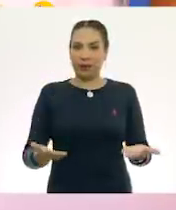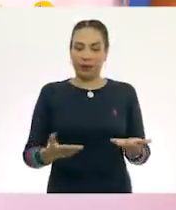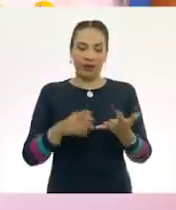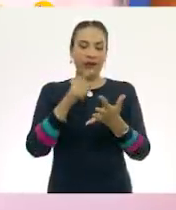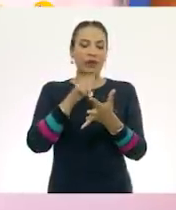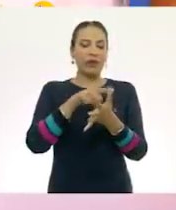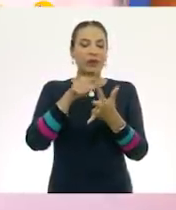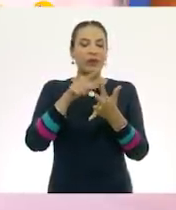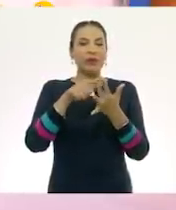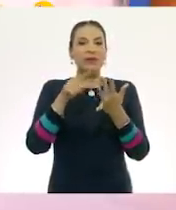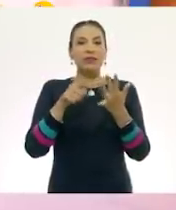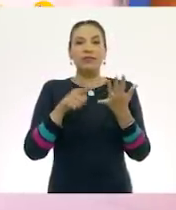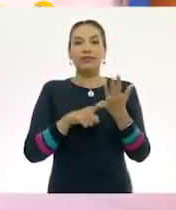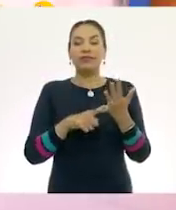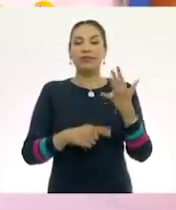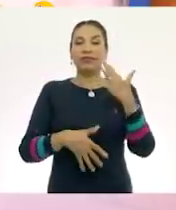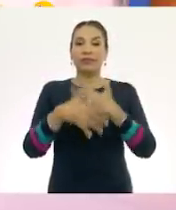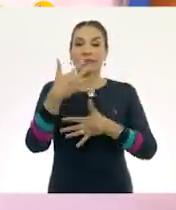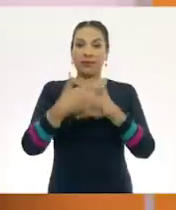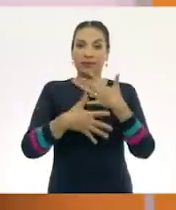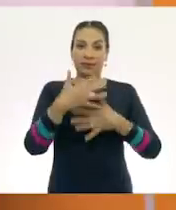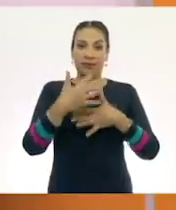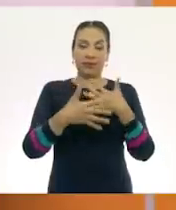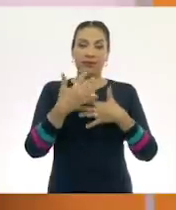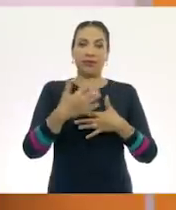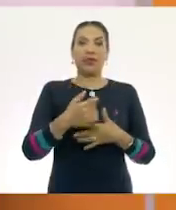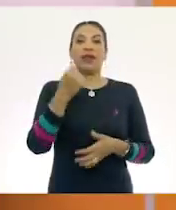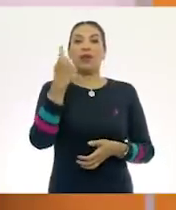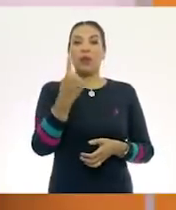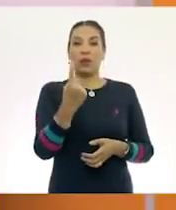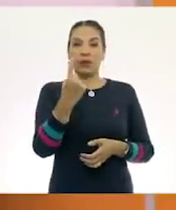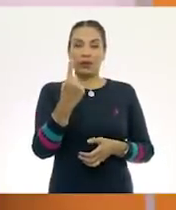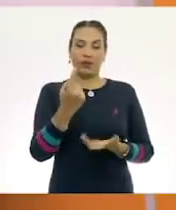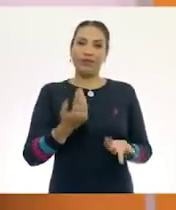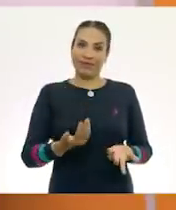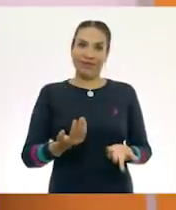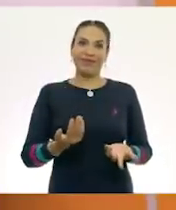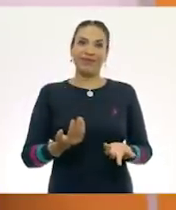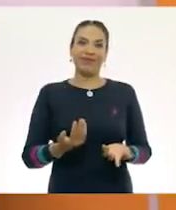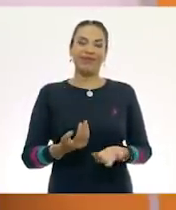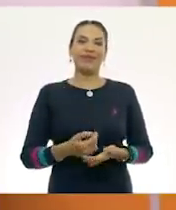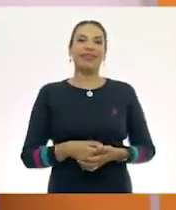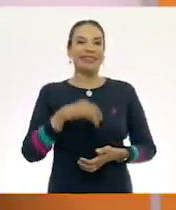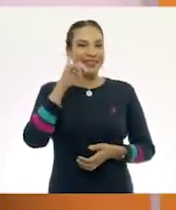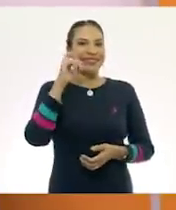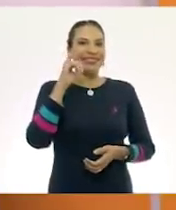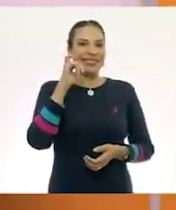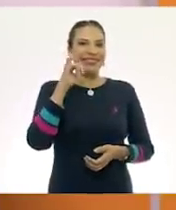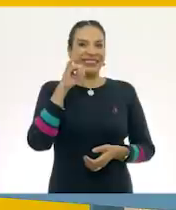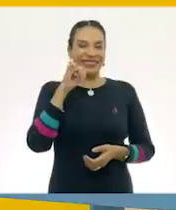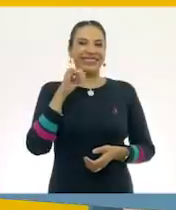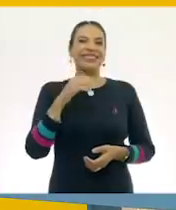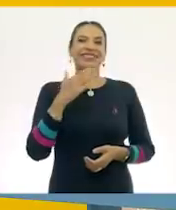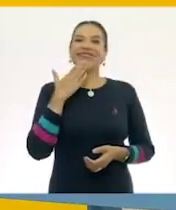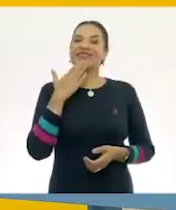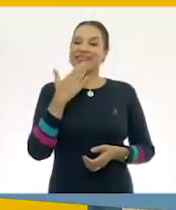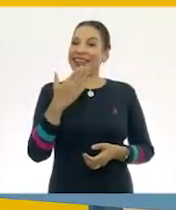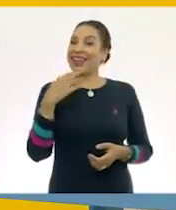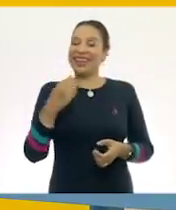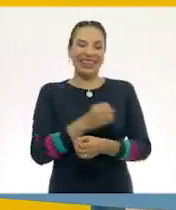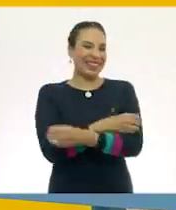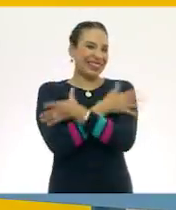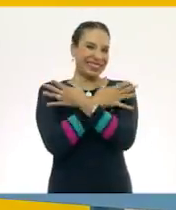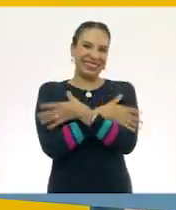contar del quince al uno. ¿Te parece? ¡Sí! Suena muy, muy